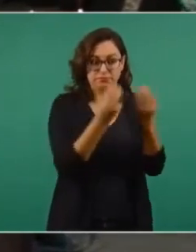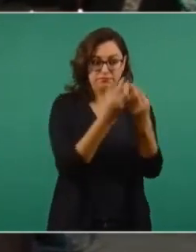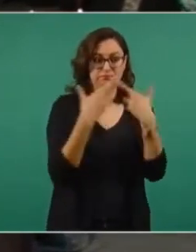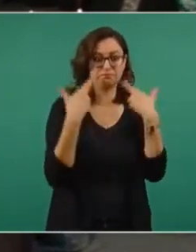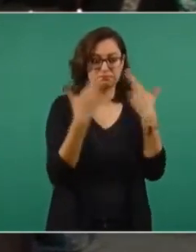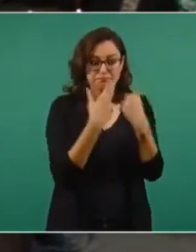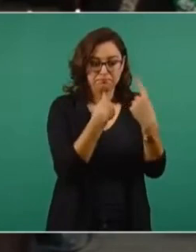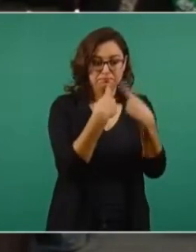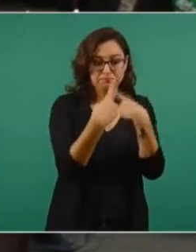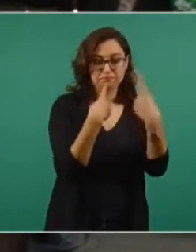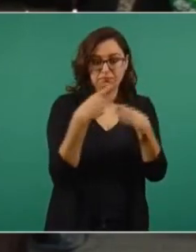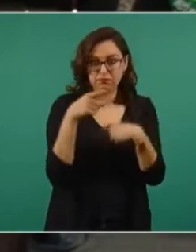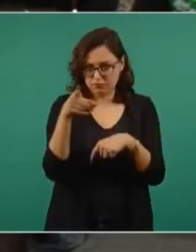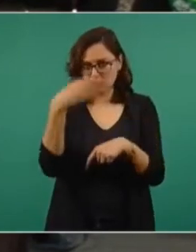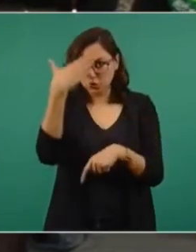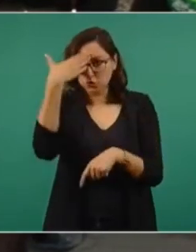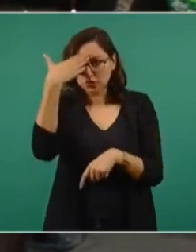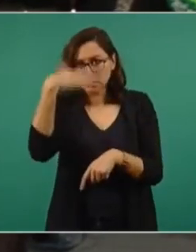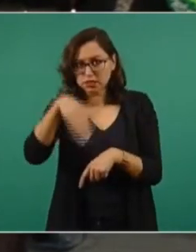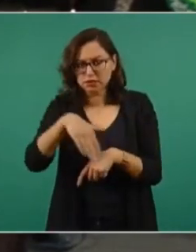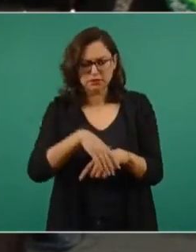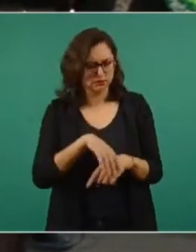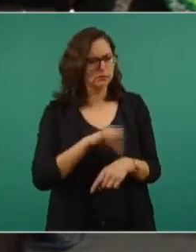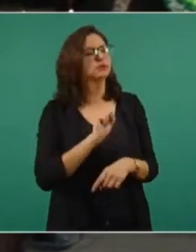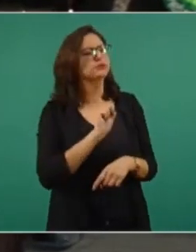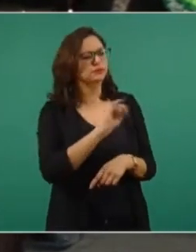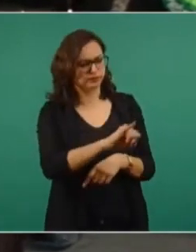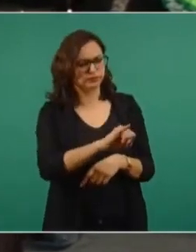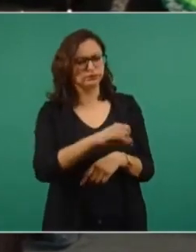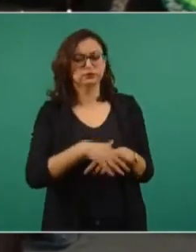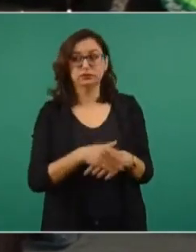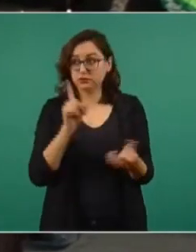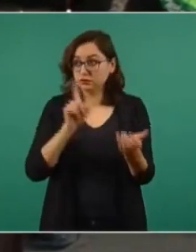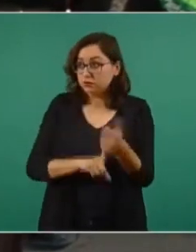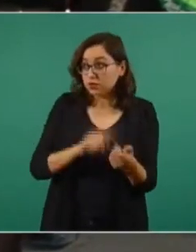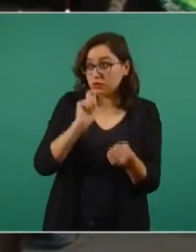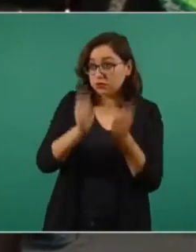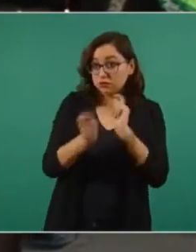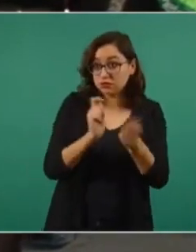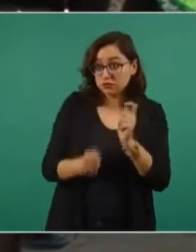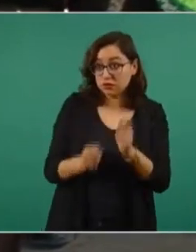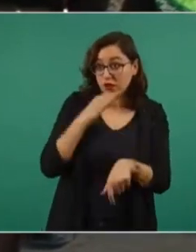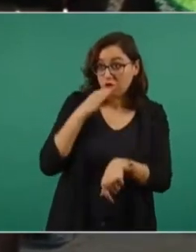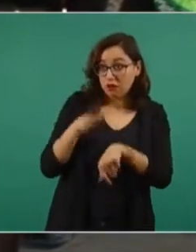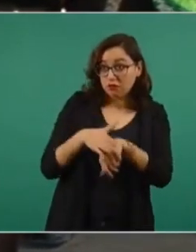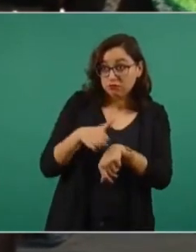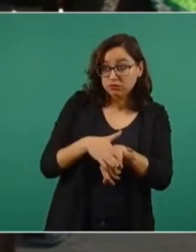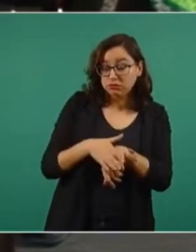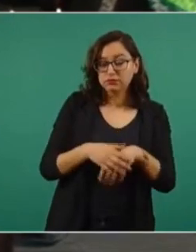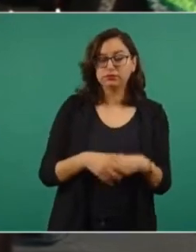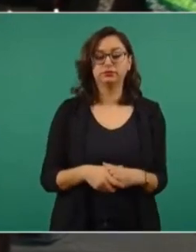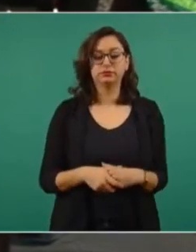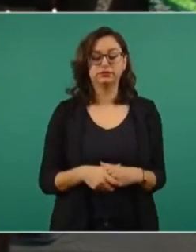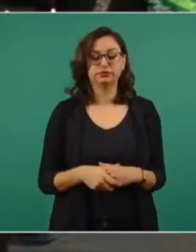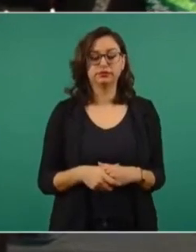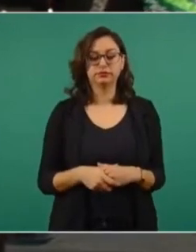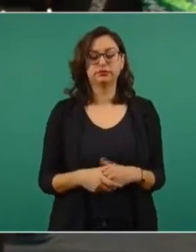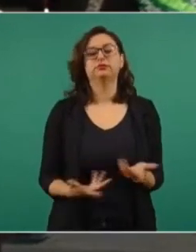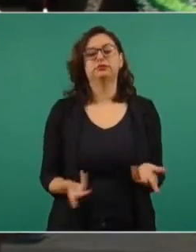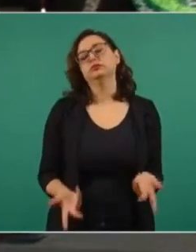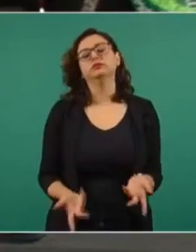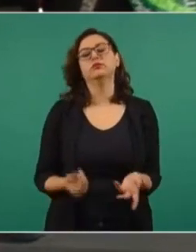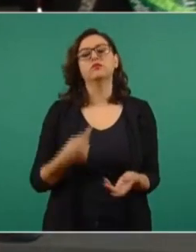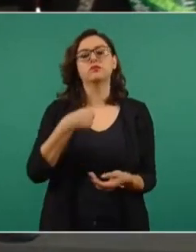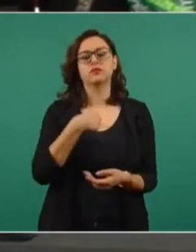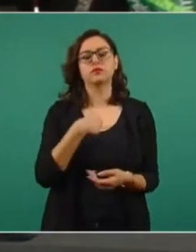notificaron del encuentro y lo que se vio en el encuentro. hablé con